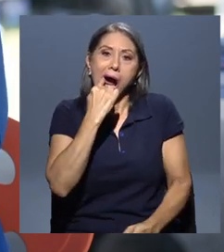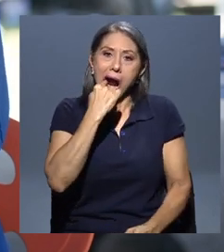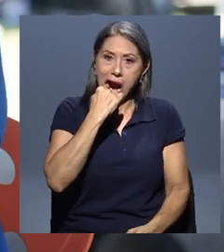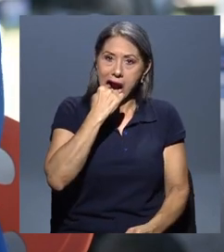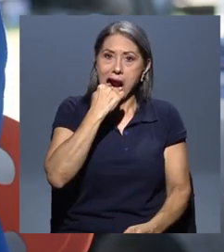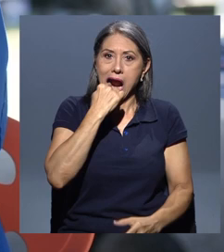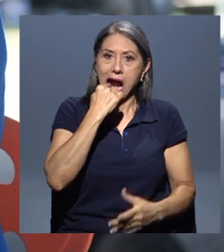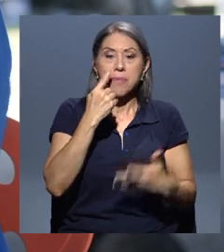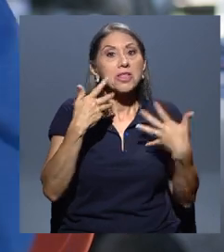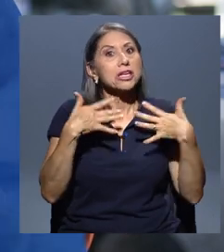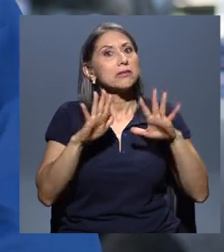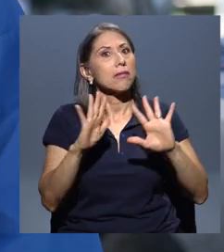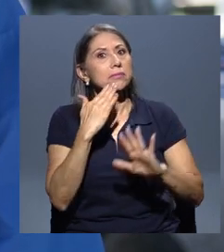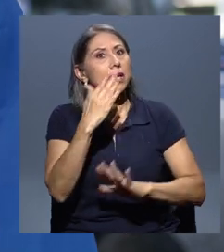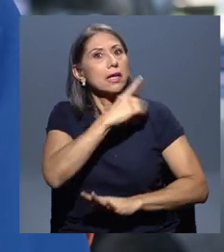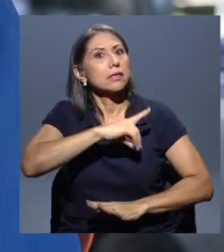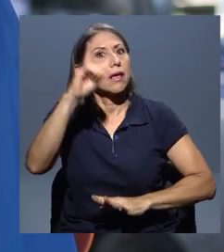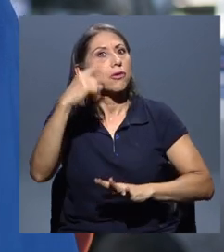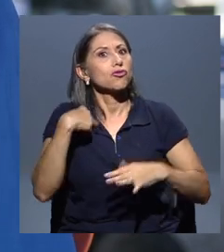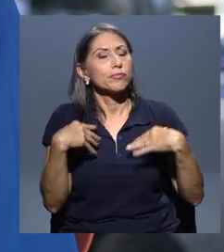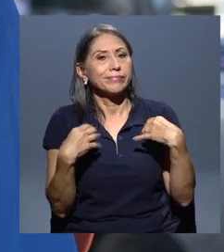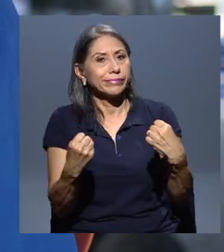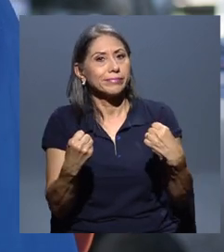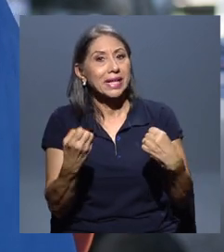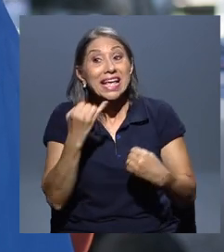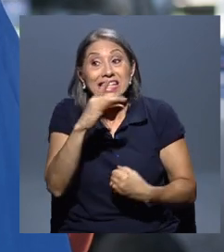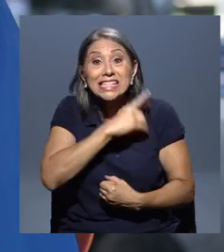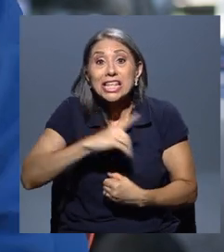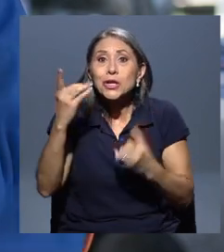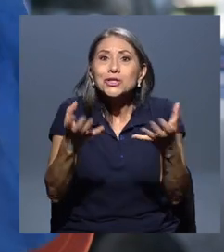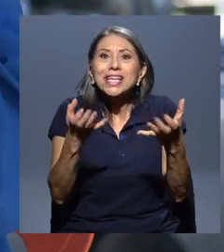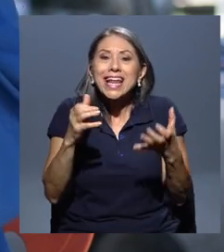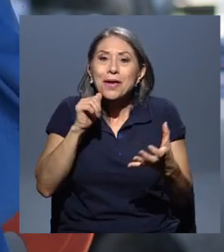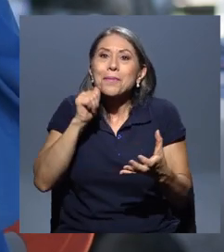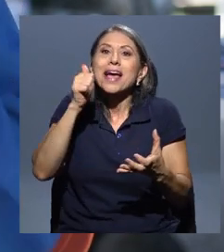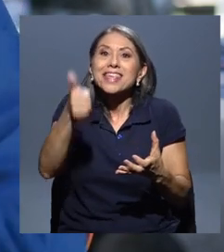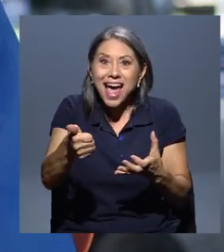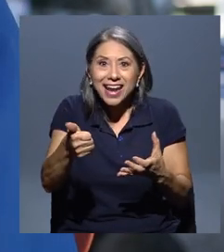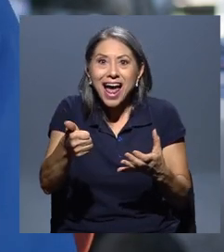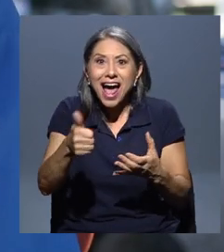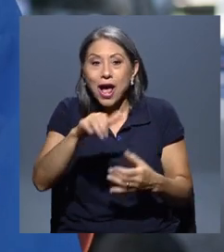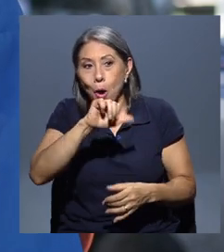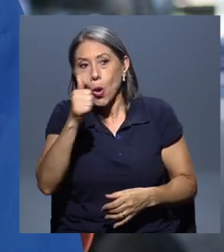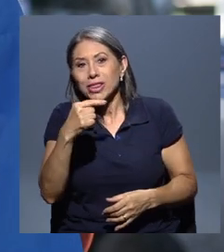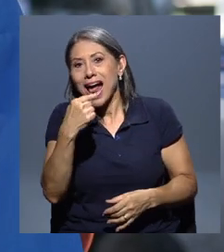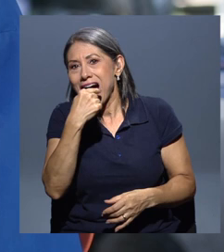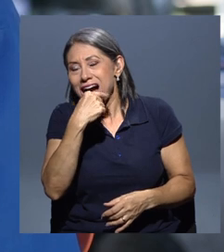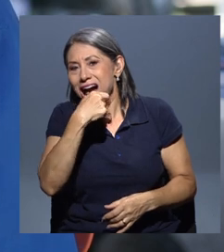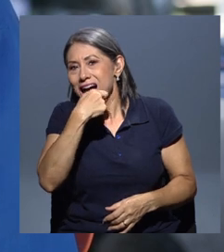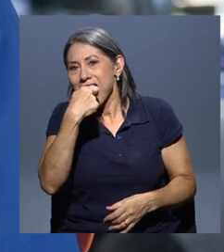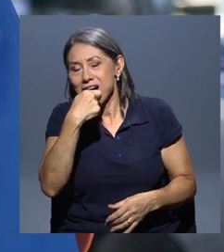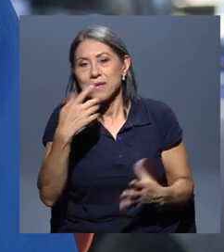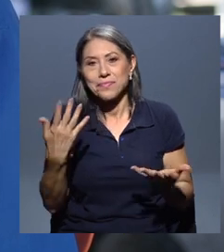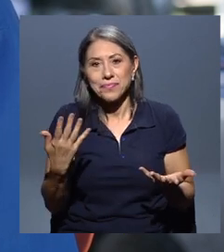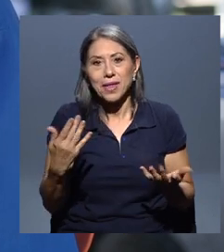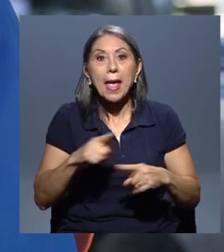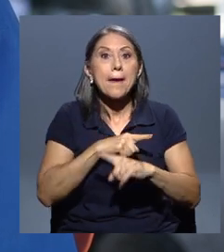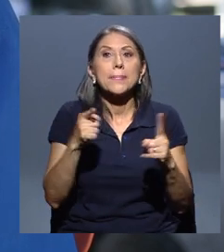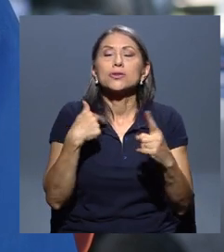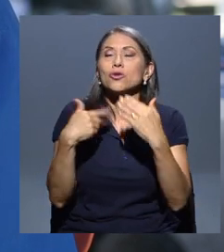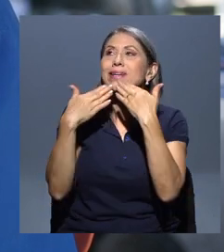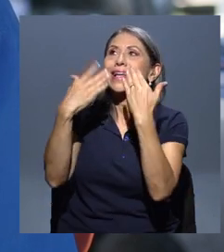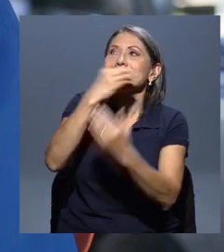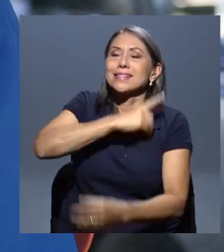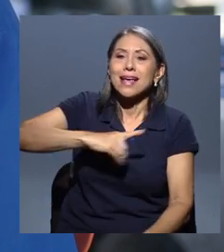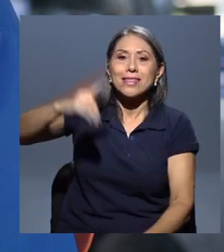Y ya estoy, gracias a Dios, Ana. Y si Dios quiere, mañana me van a sacar la otra. Pero lo que más le doy,